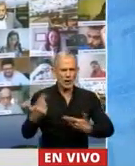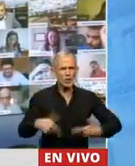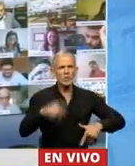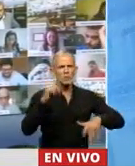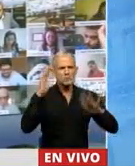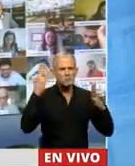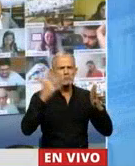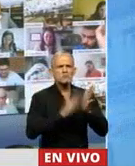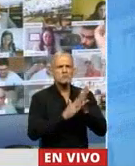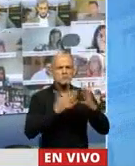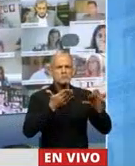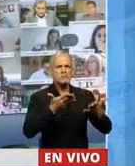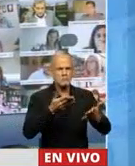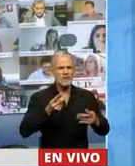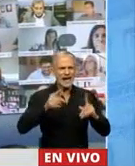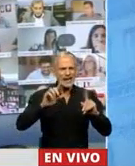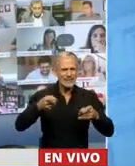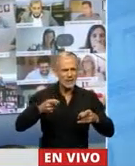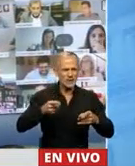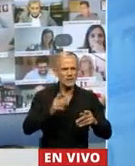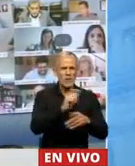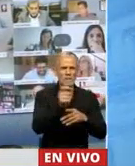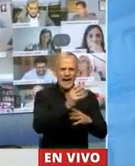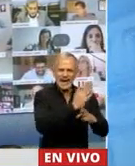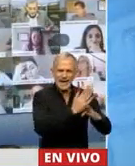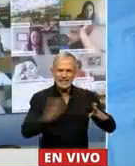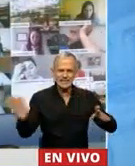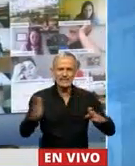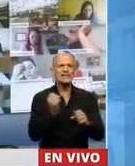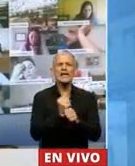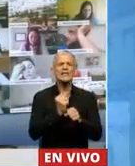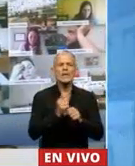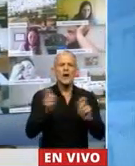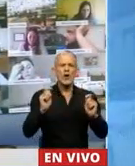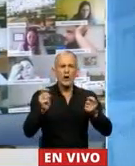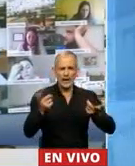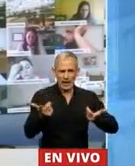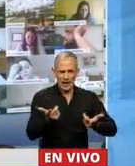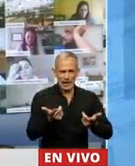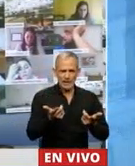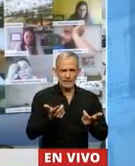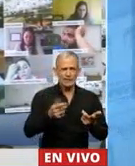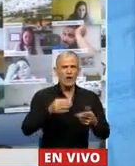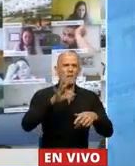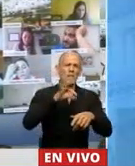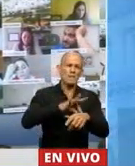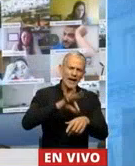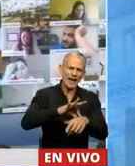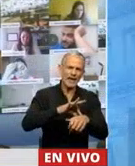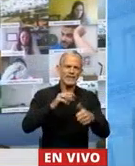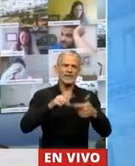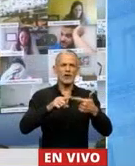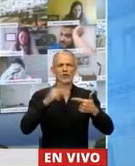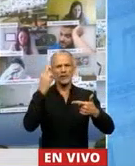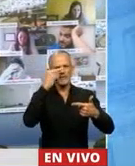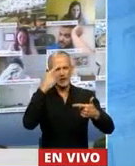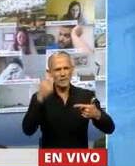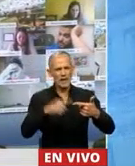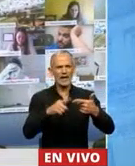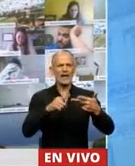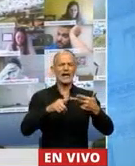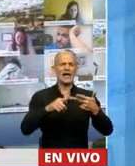reconocimiento que se viene haciendo desde hace varios meses a médicos, enfermeras,